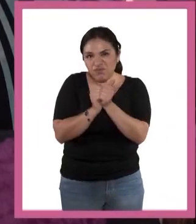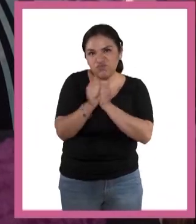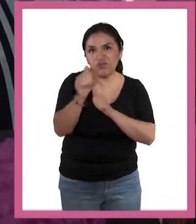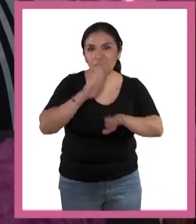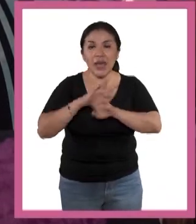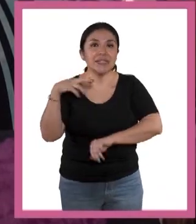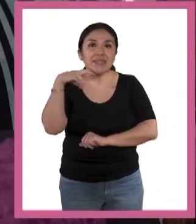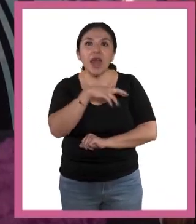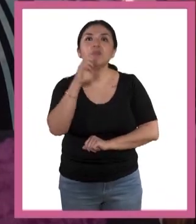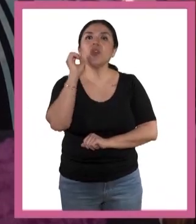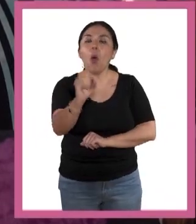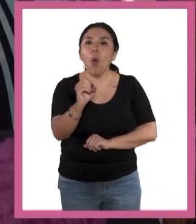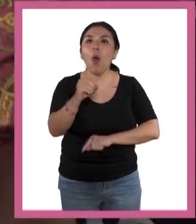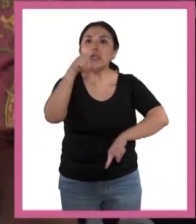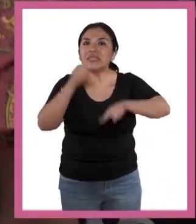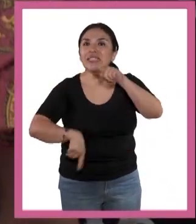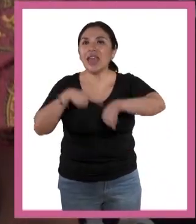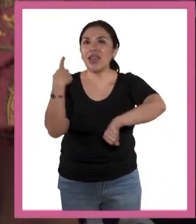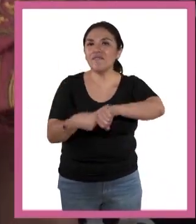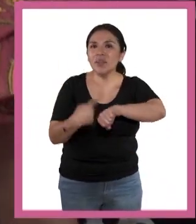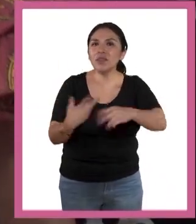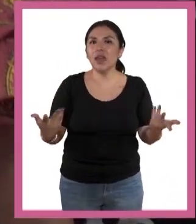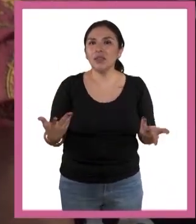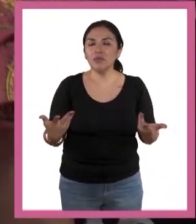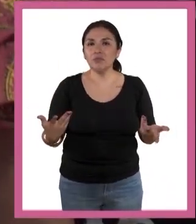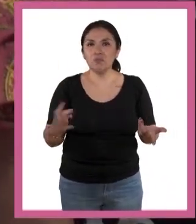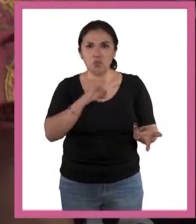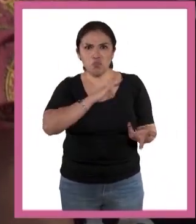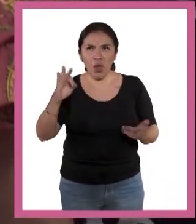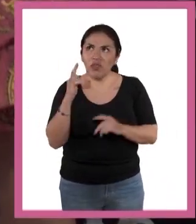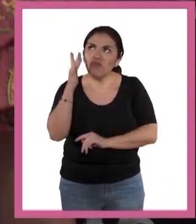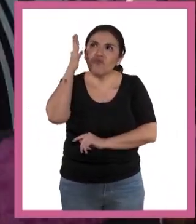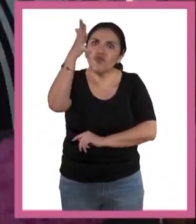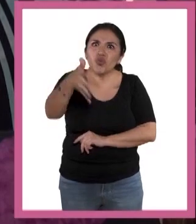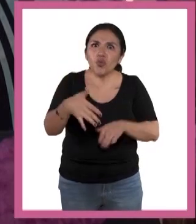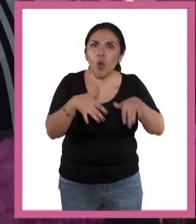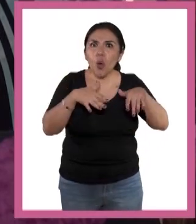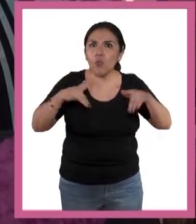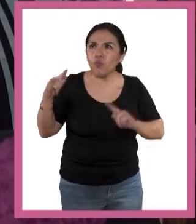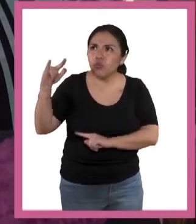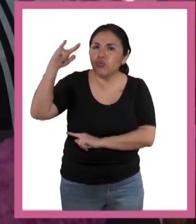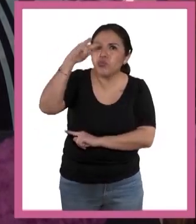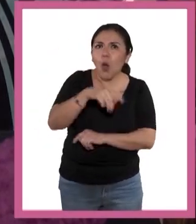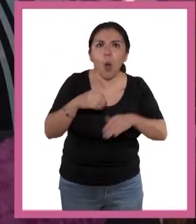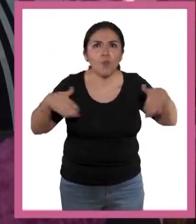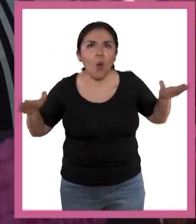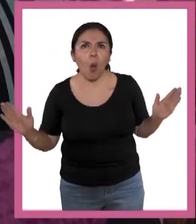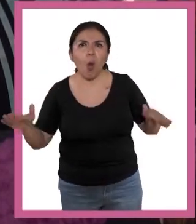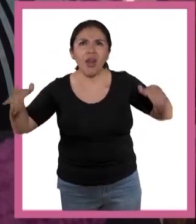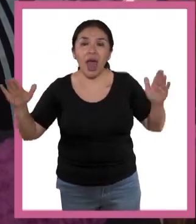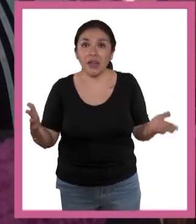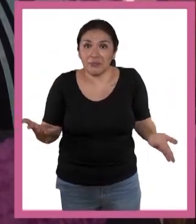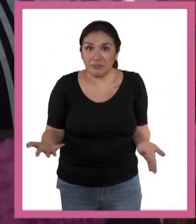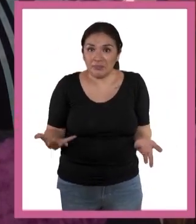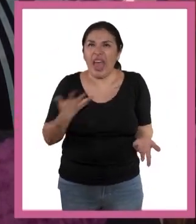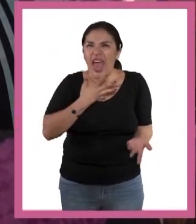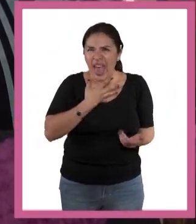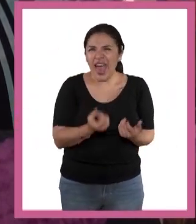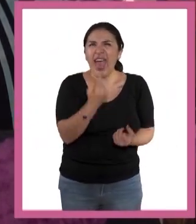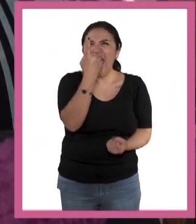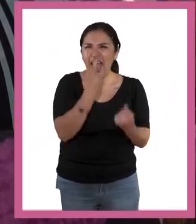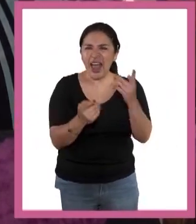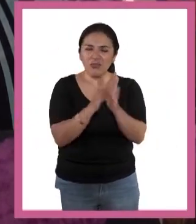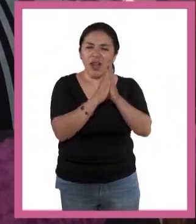rápido, prevenir enfermedades? ¿Podríamos volar? Muchas obras de ciencia ficción han imaginado cómo